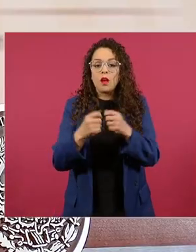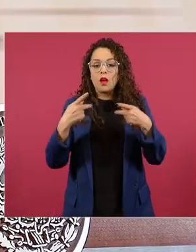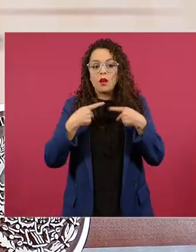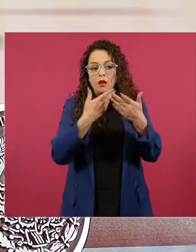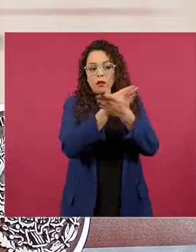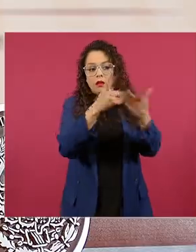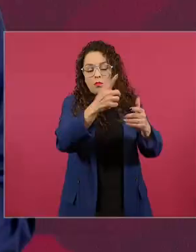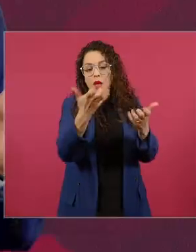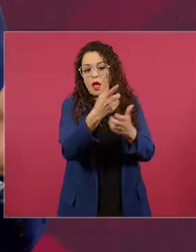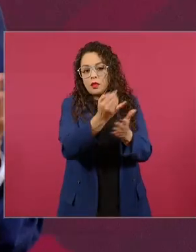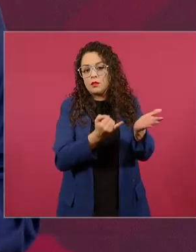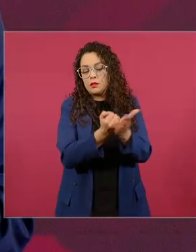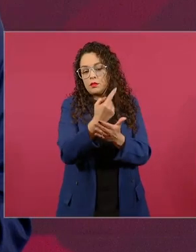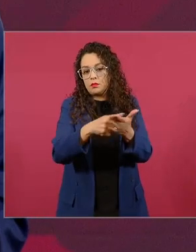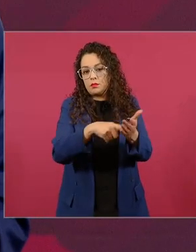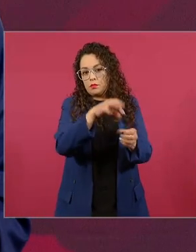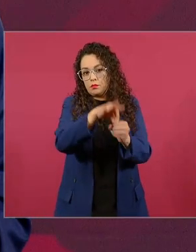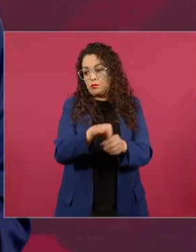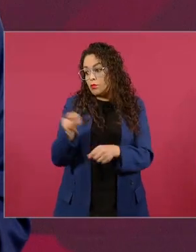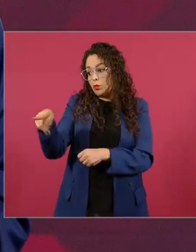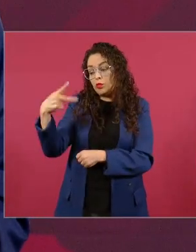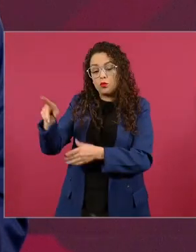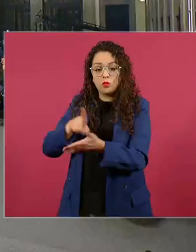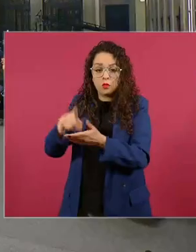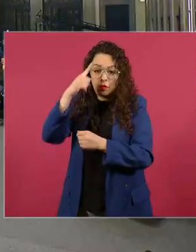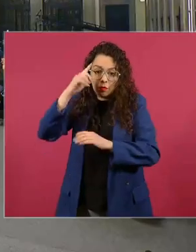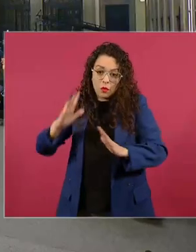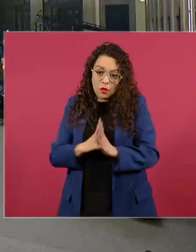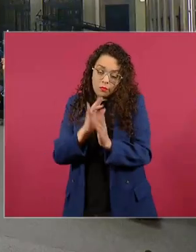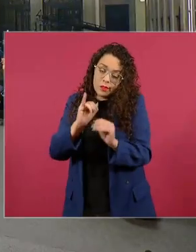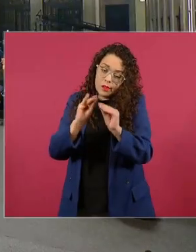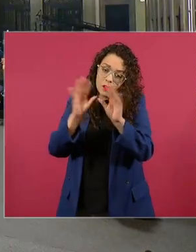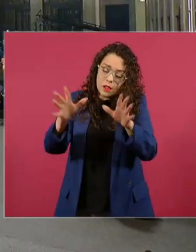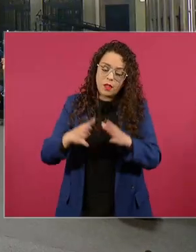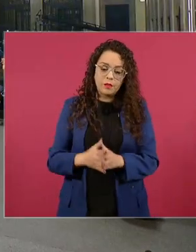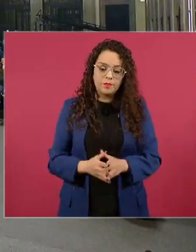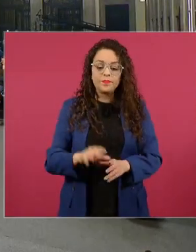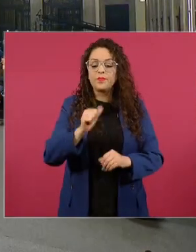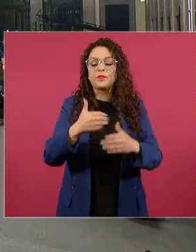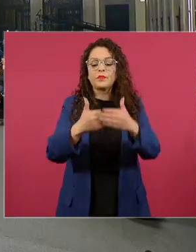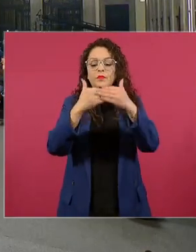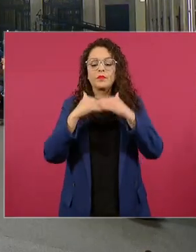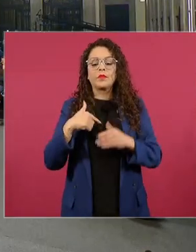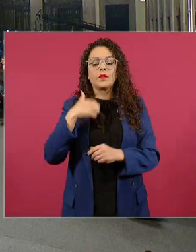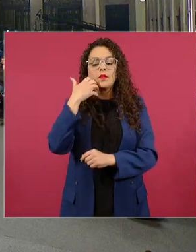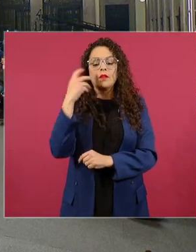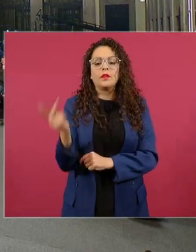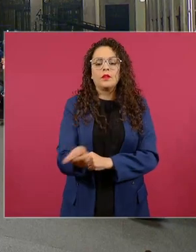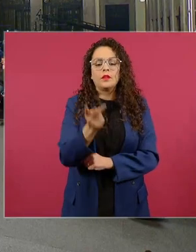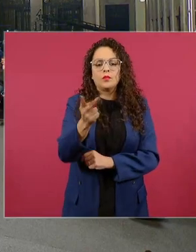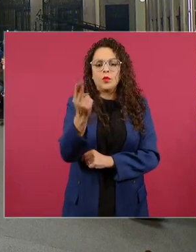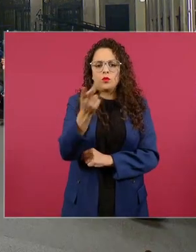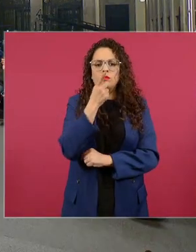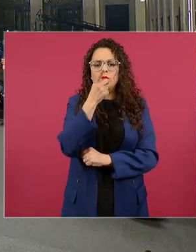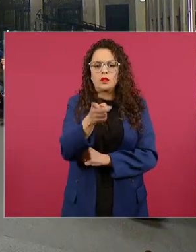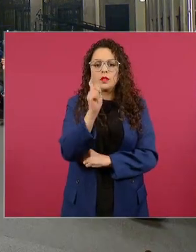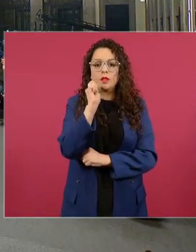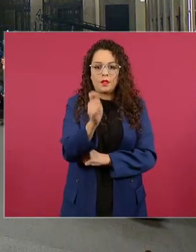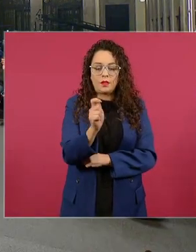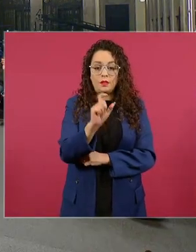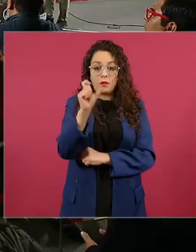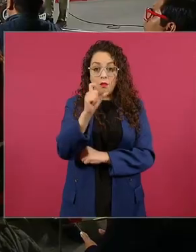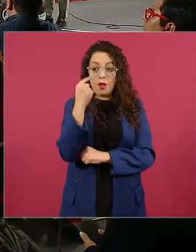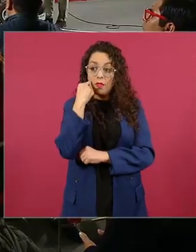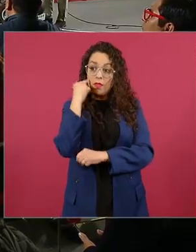libremente si bueno le quiero plantear otro tema usted dijo ahorita que plantear el problema es un avance al